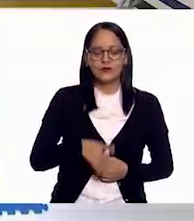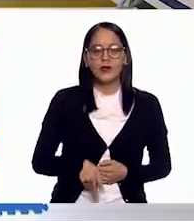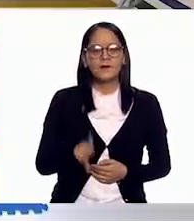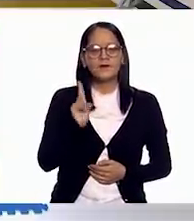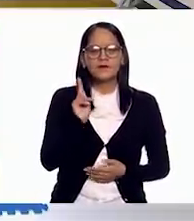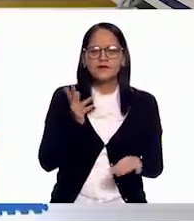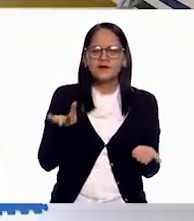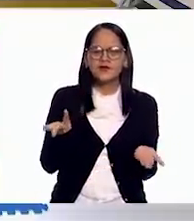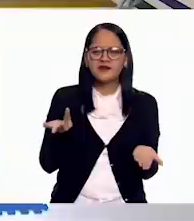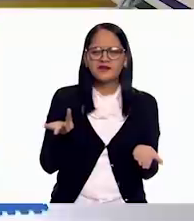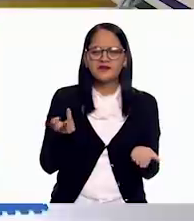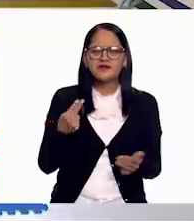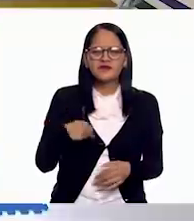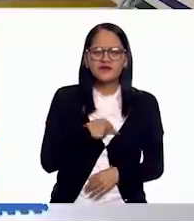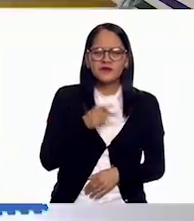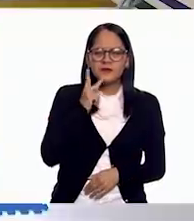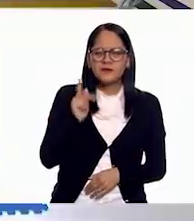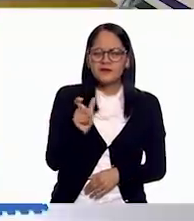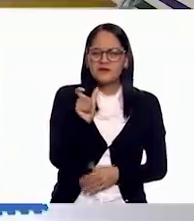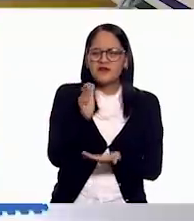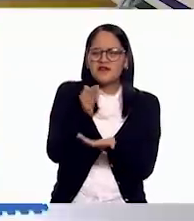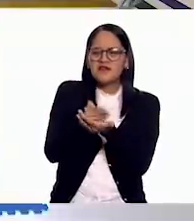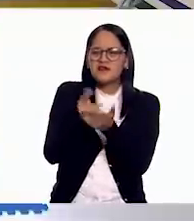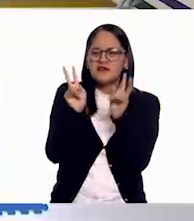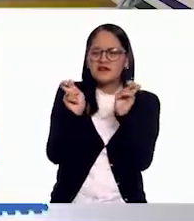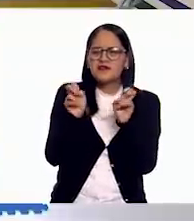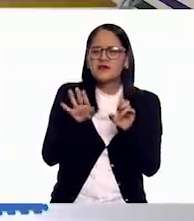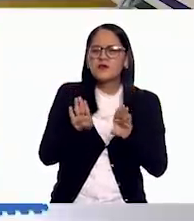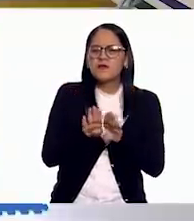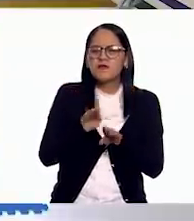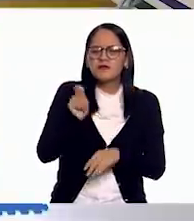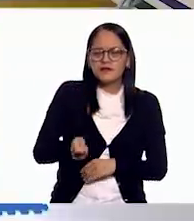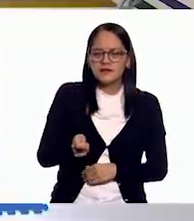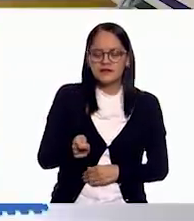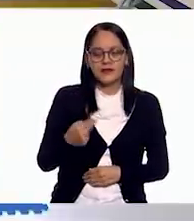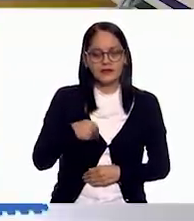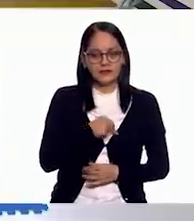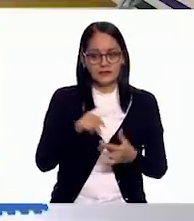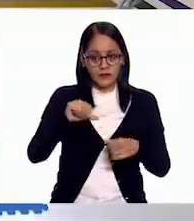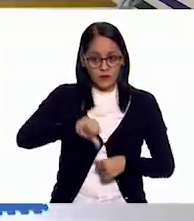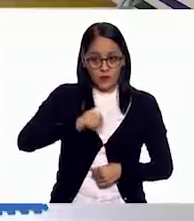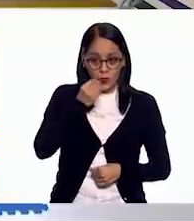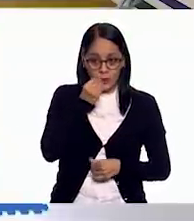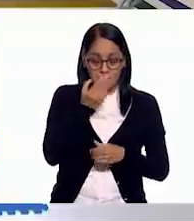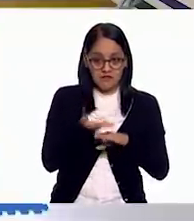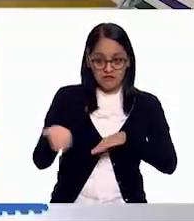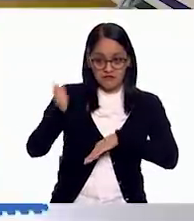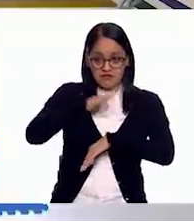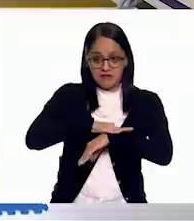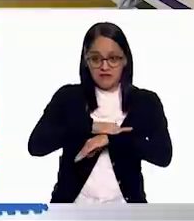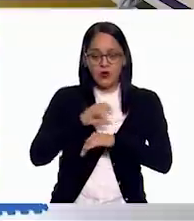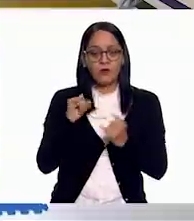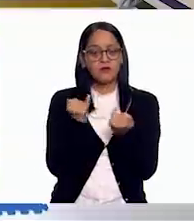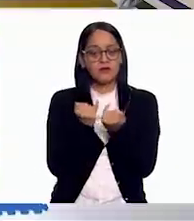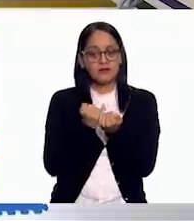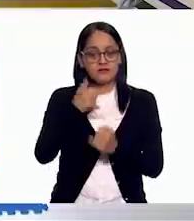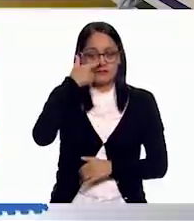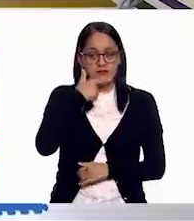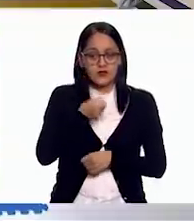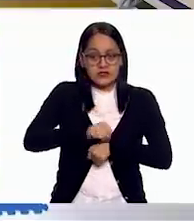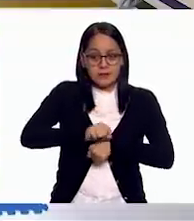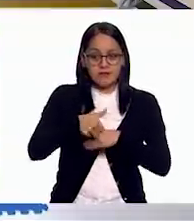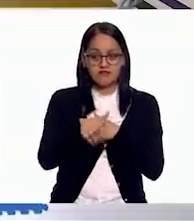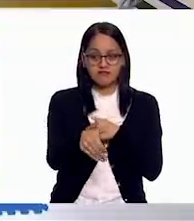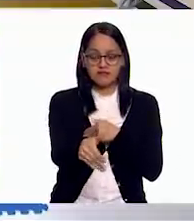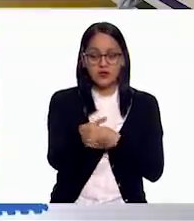¿a qué nos referimos con este título? ¿Será que es lo que vamos a comer durante todo el día o durante toda la